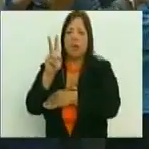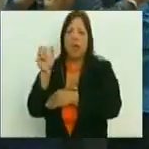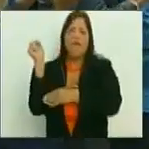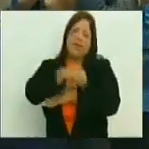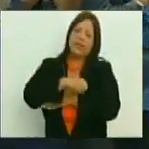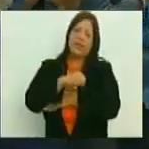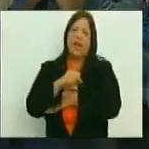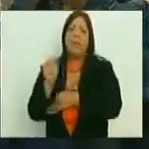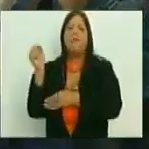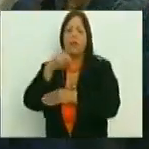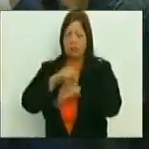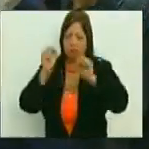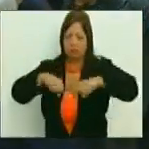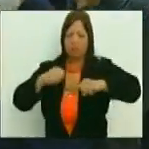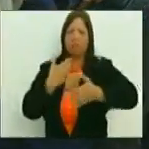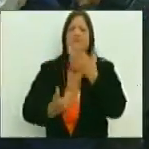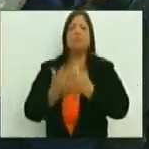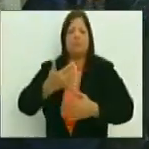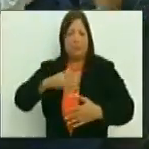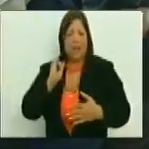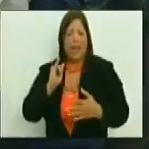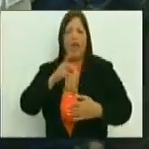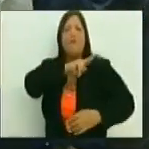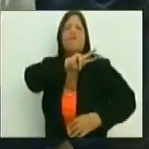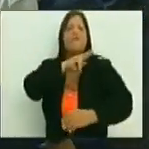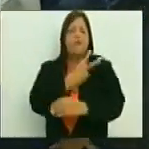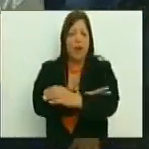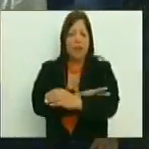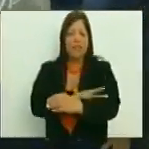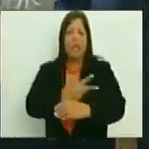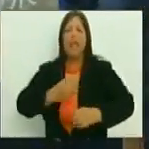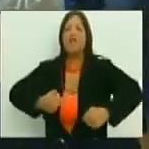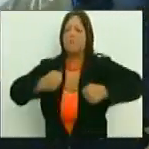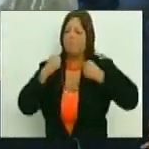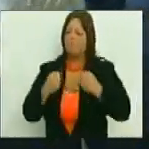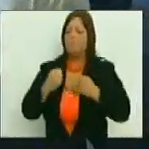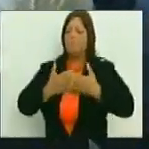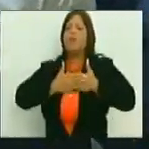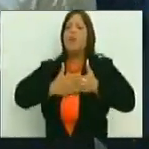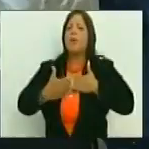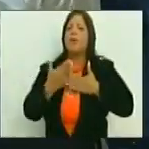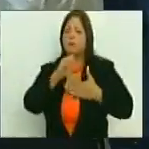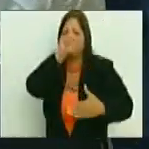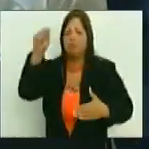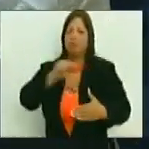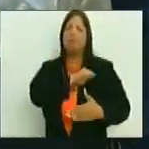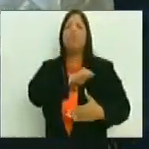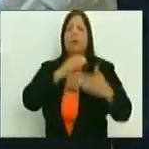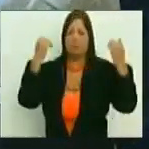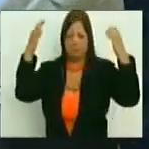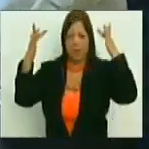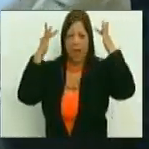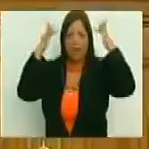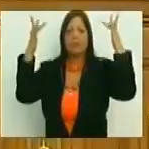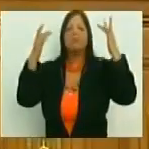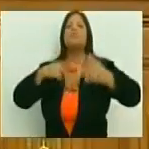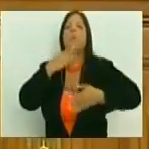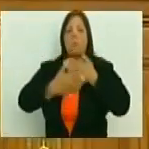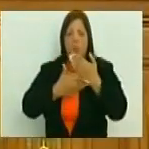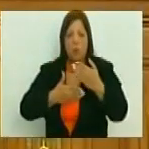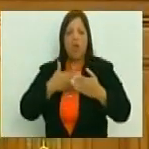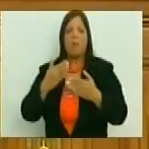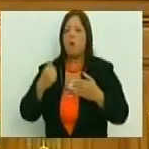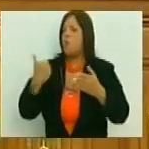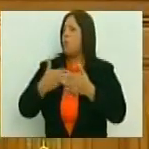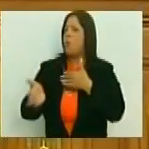Venceremos, porque tenemos las ganas, la fuerza, la disposición, y la capacidad de asumir cualquier espacio y cualquier rol